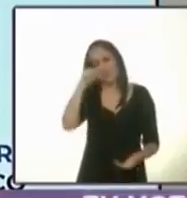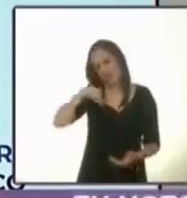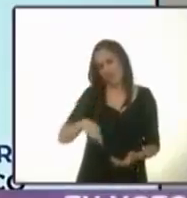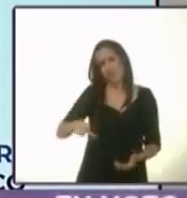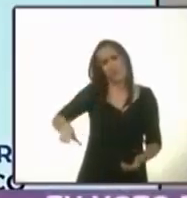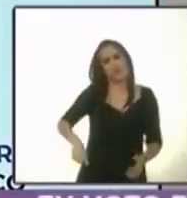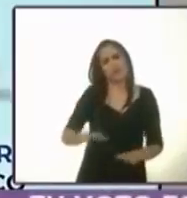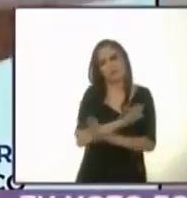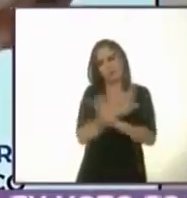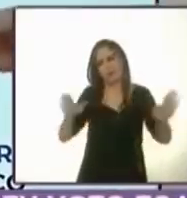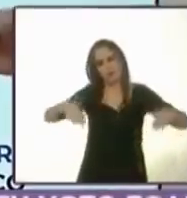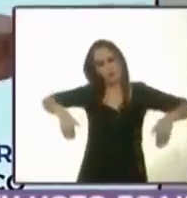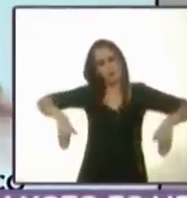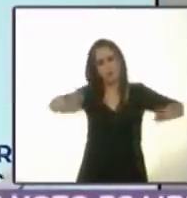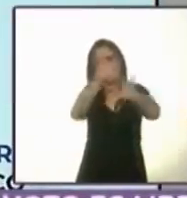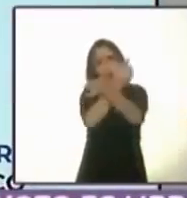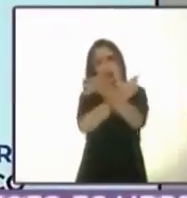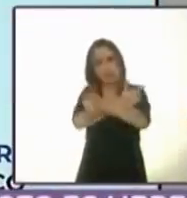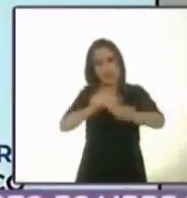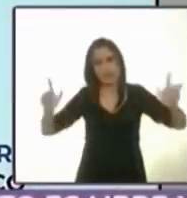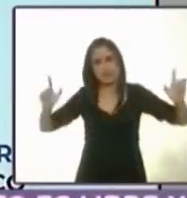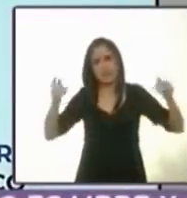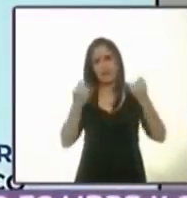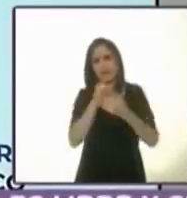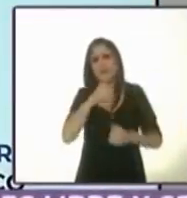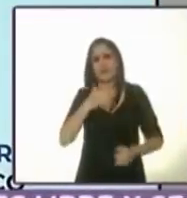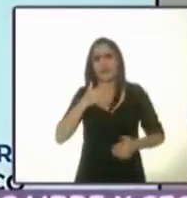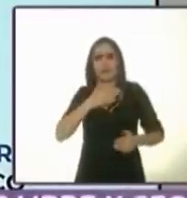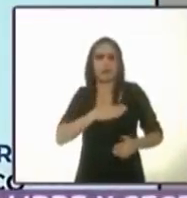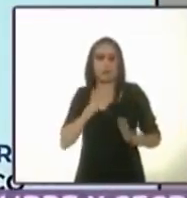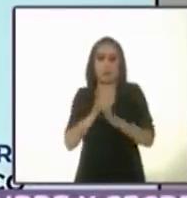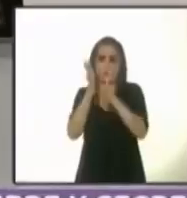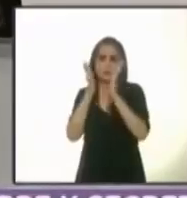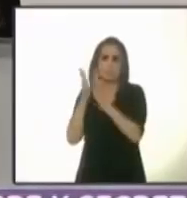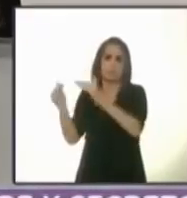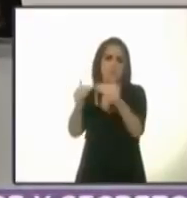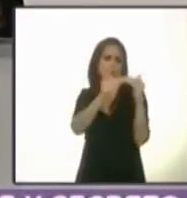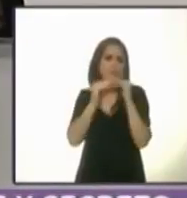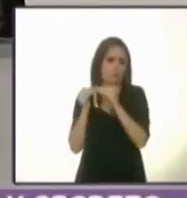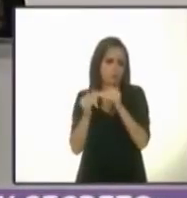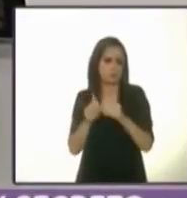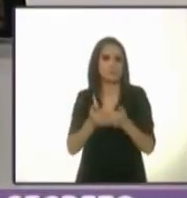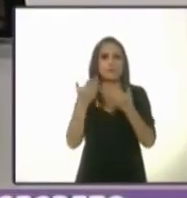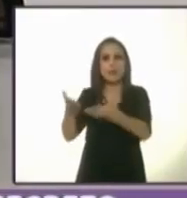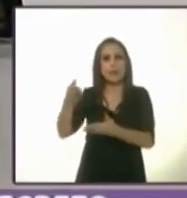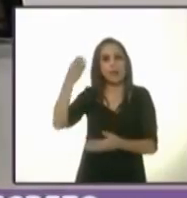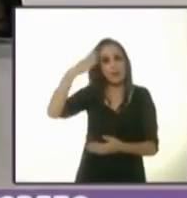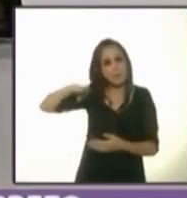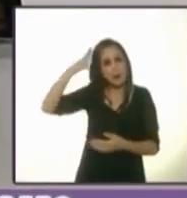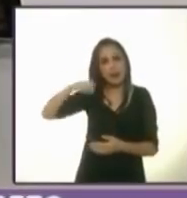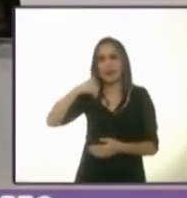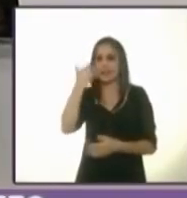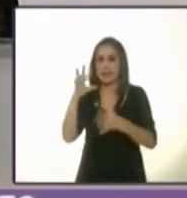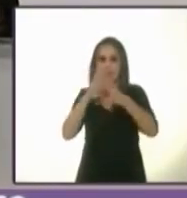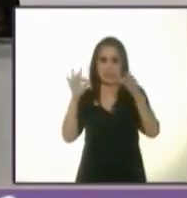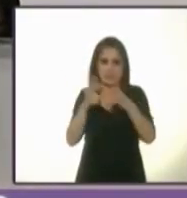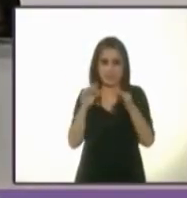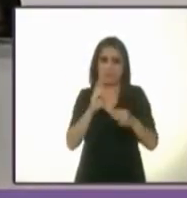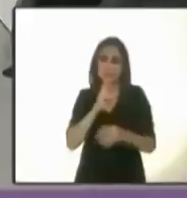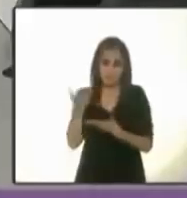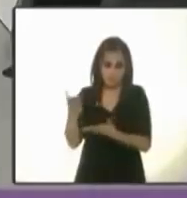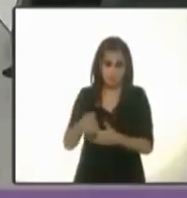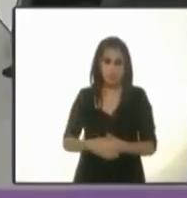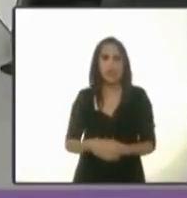Vamos a restaurar las libertades y vamos a restaurar la democracia. Alejandra Barrales, ¿quiere hacer uso de la palabra por alusiones?